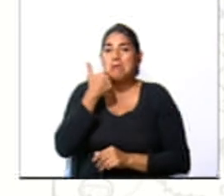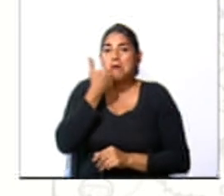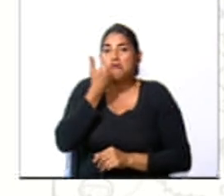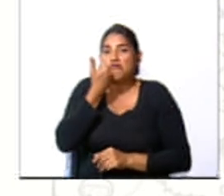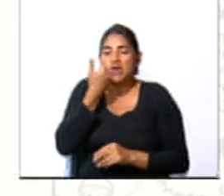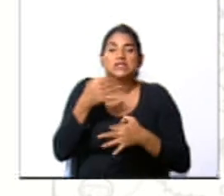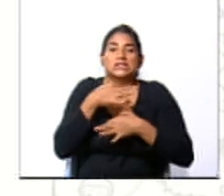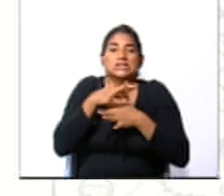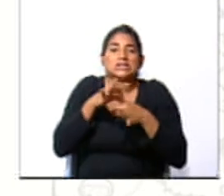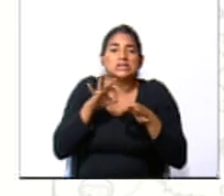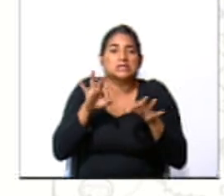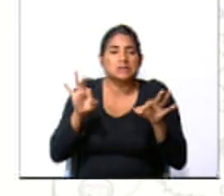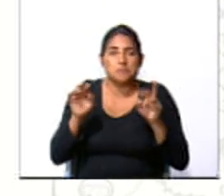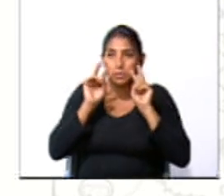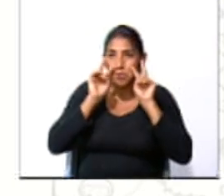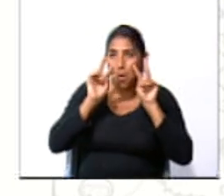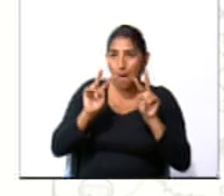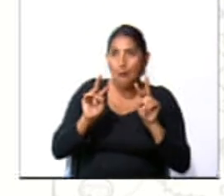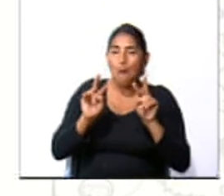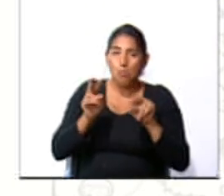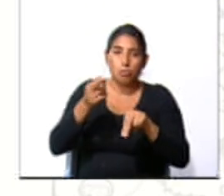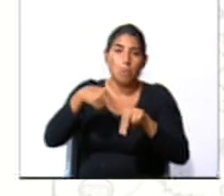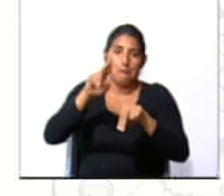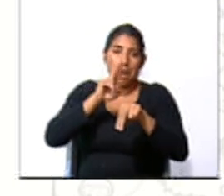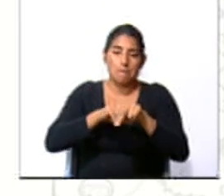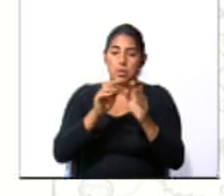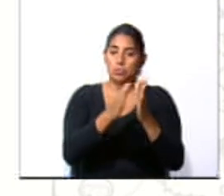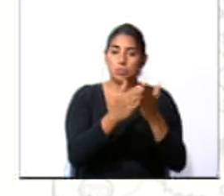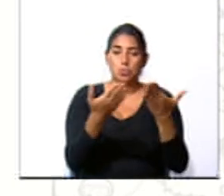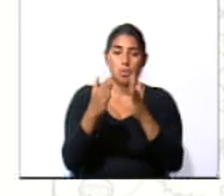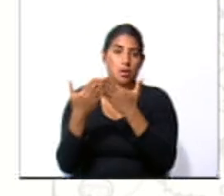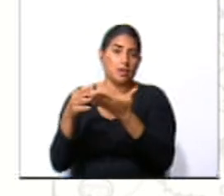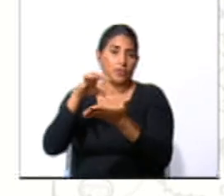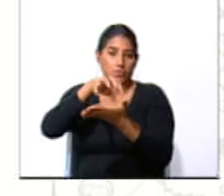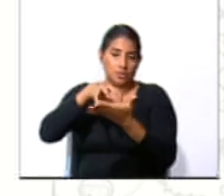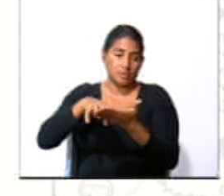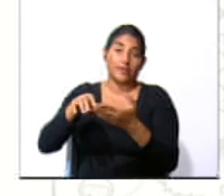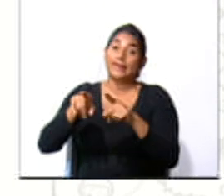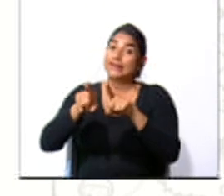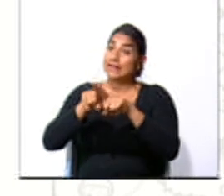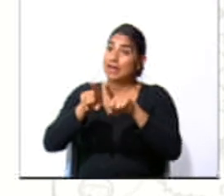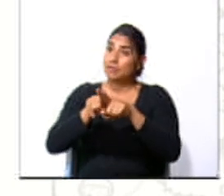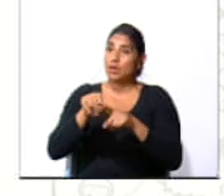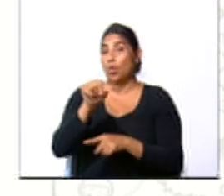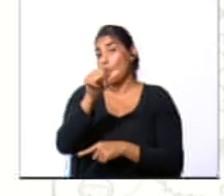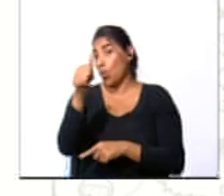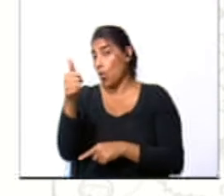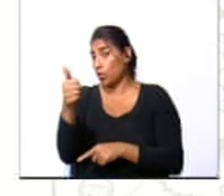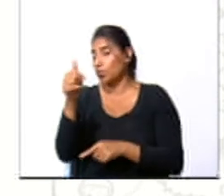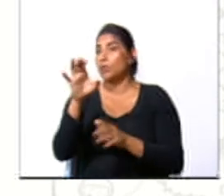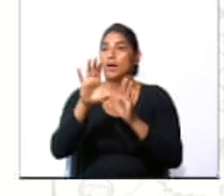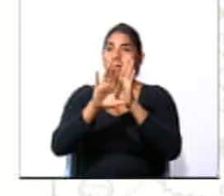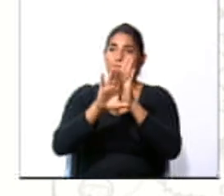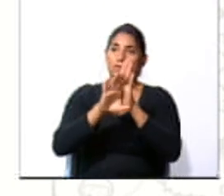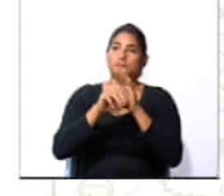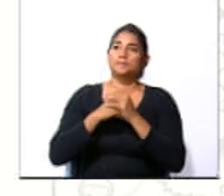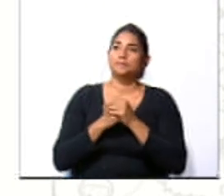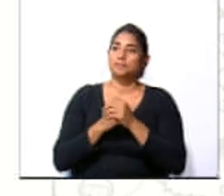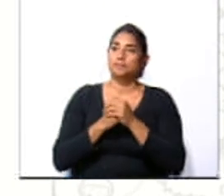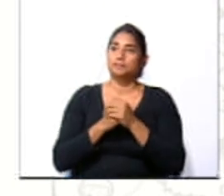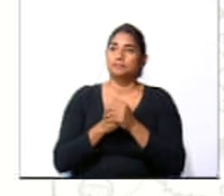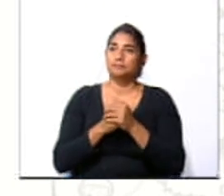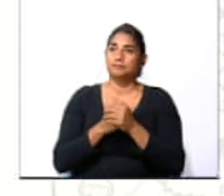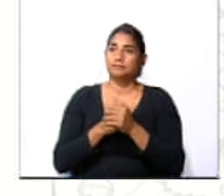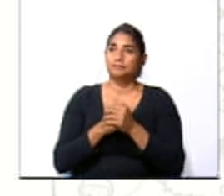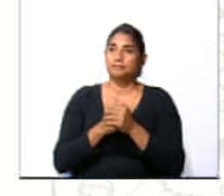que ustedes observen de manera más común en algunos libros de texto. También tenemos, por ejemplo, este otro esquema.